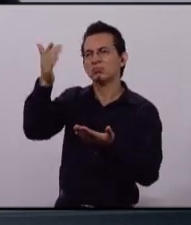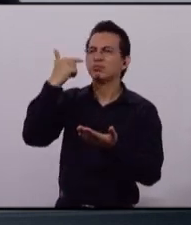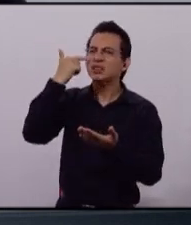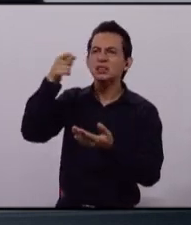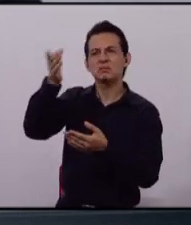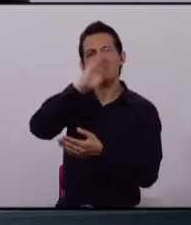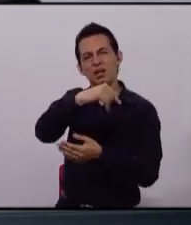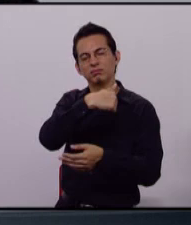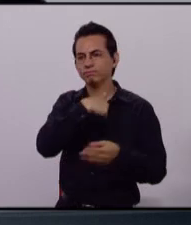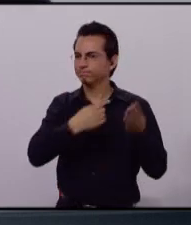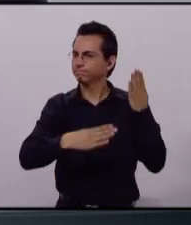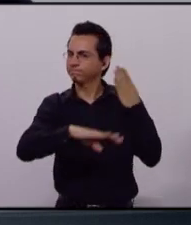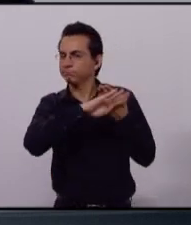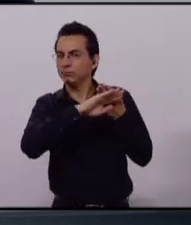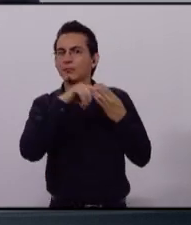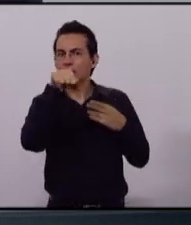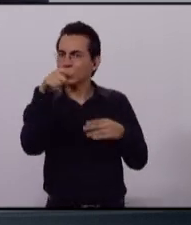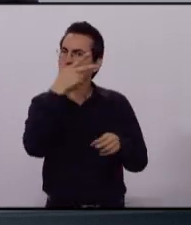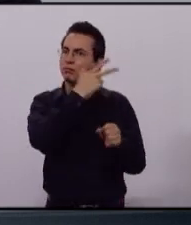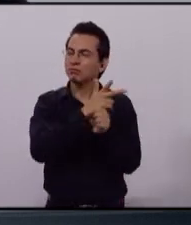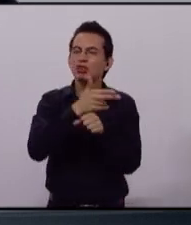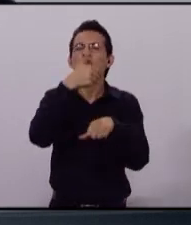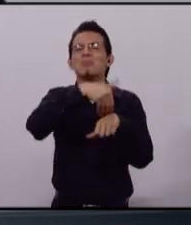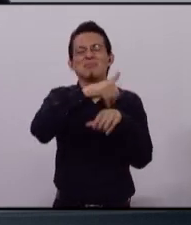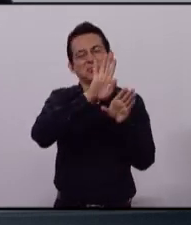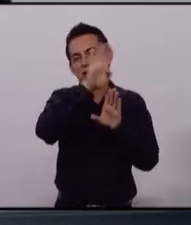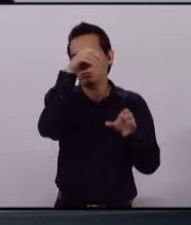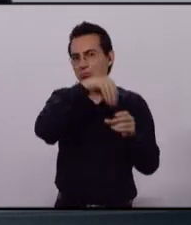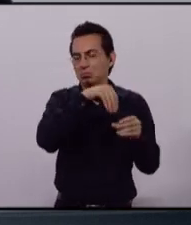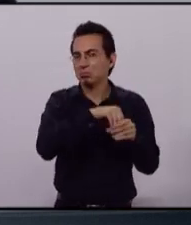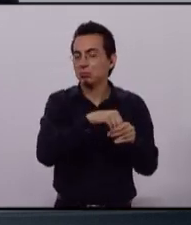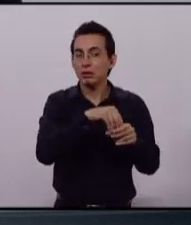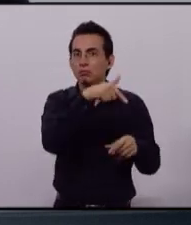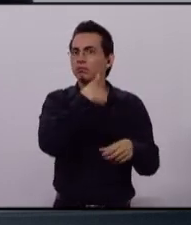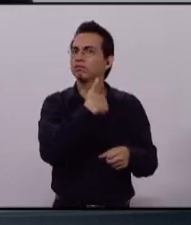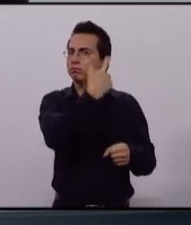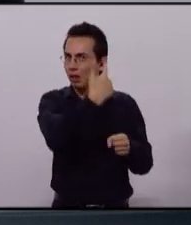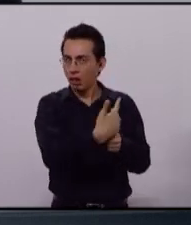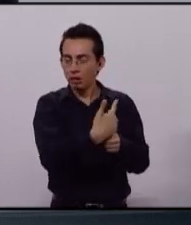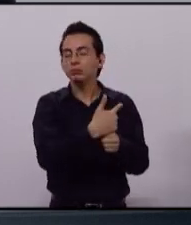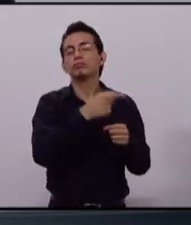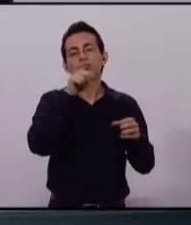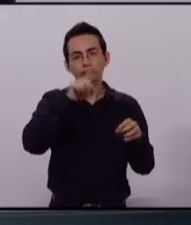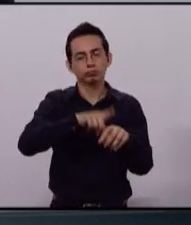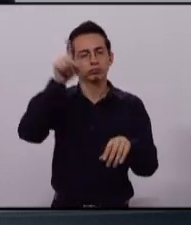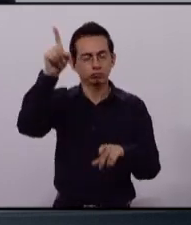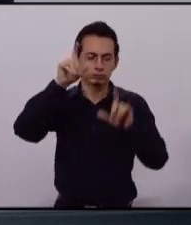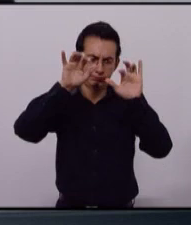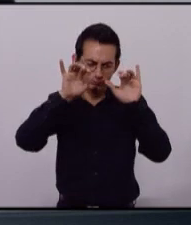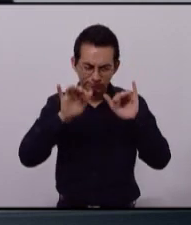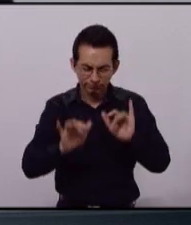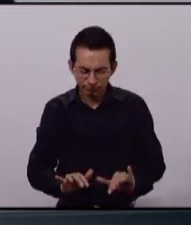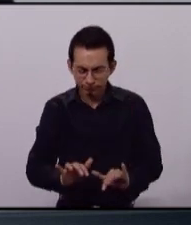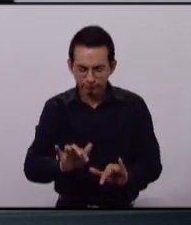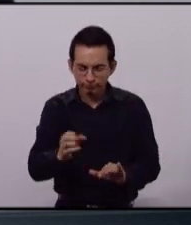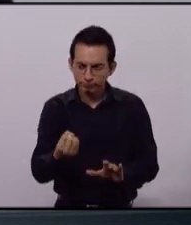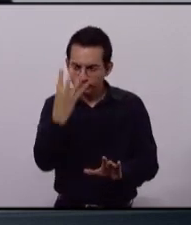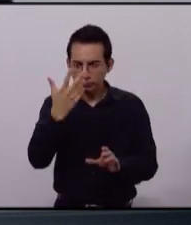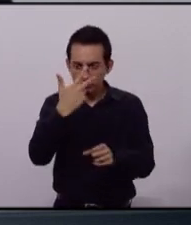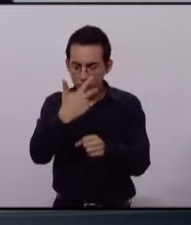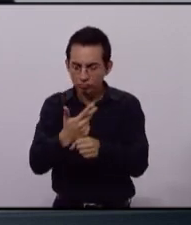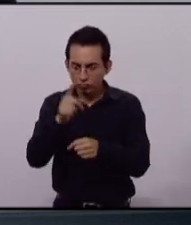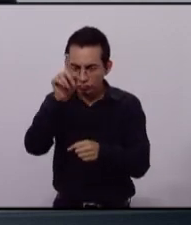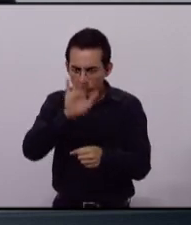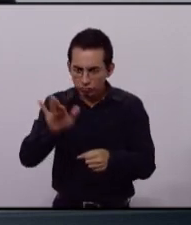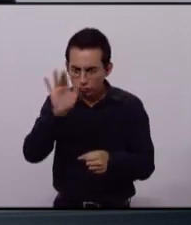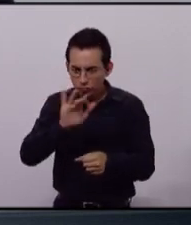decir, oye, la cámara EX3 me grabó y estuve con el oficial. Y lo que está argumentando no